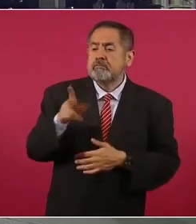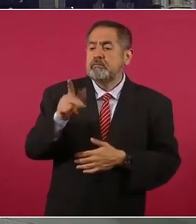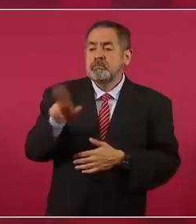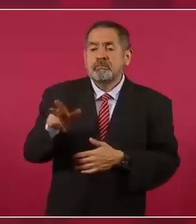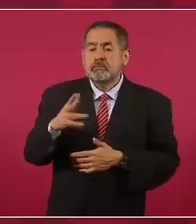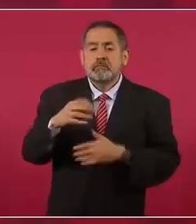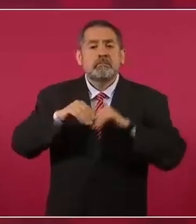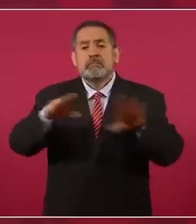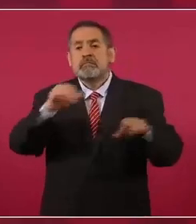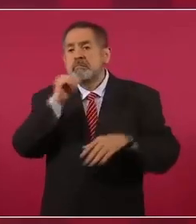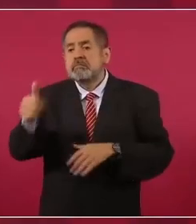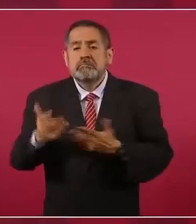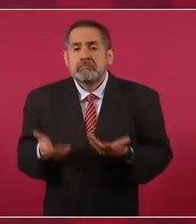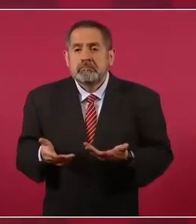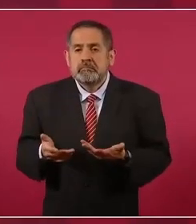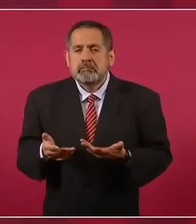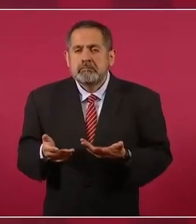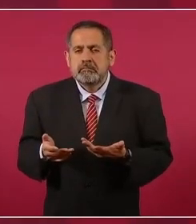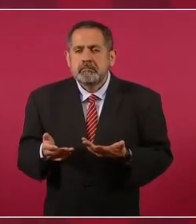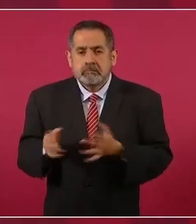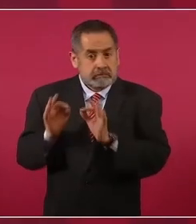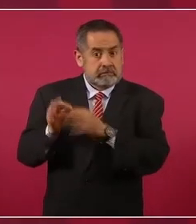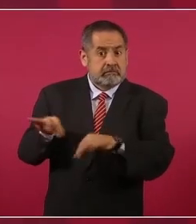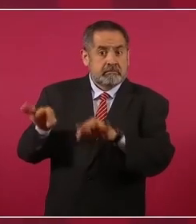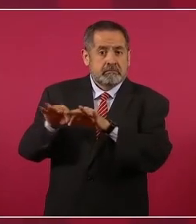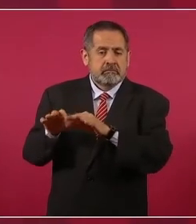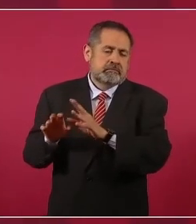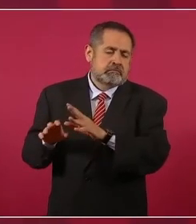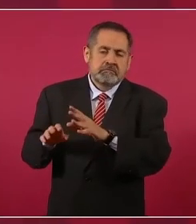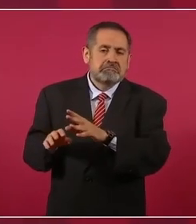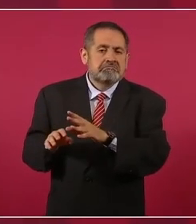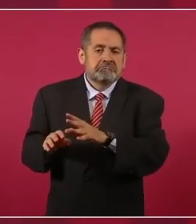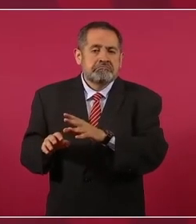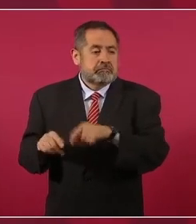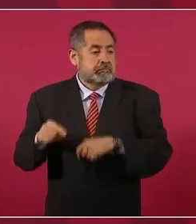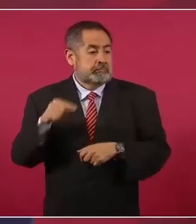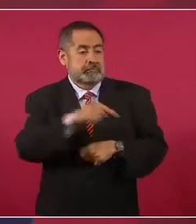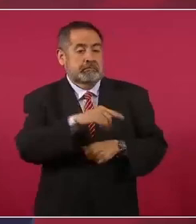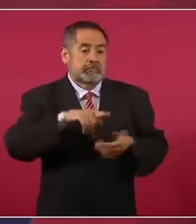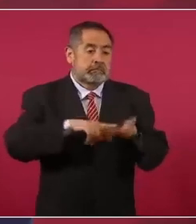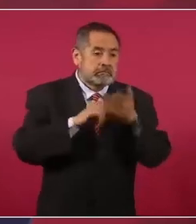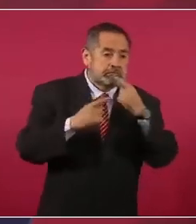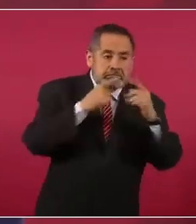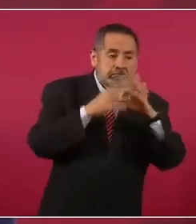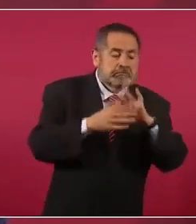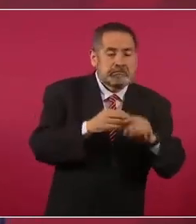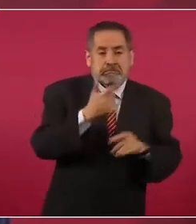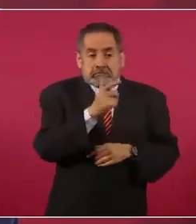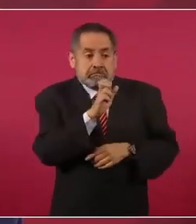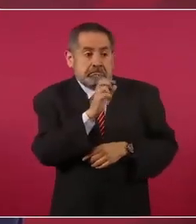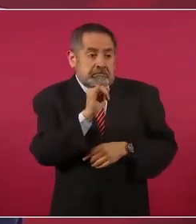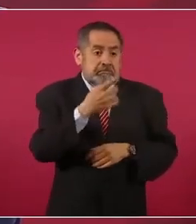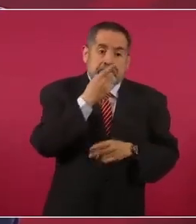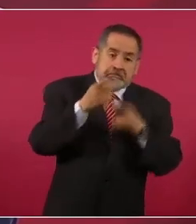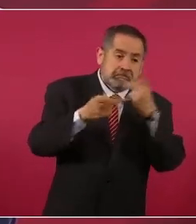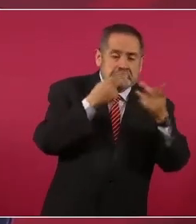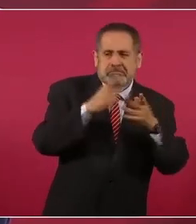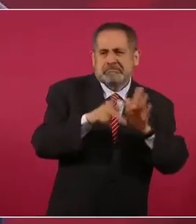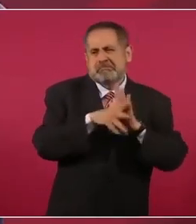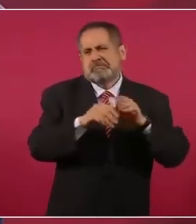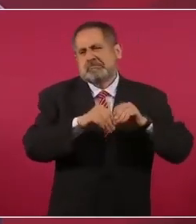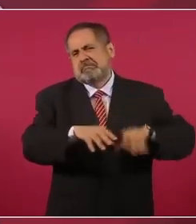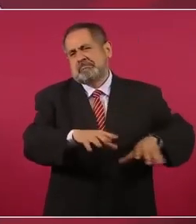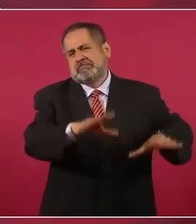pero de esto que me estás preguntando debe estar llena la prensa mexicana.